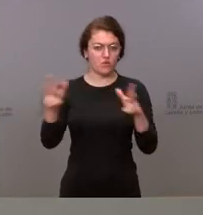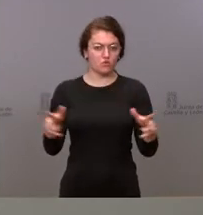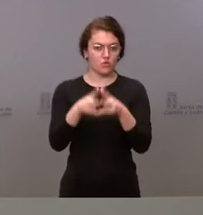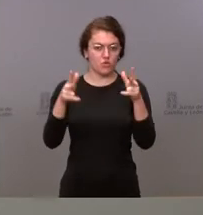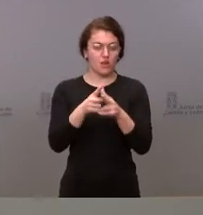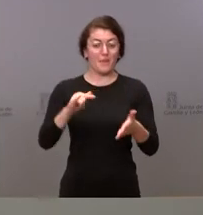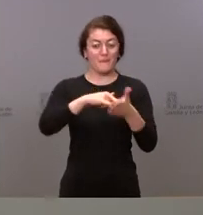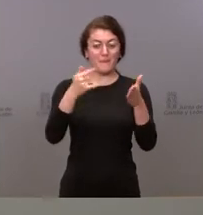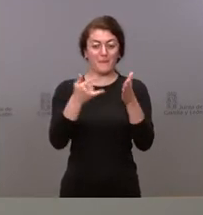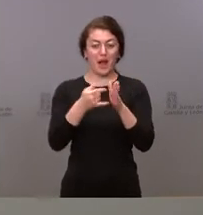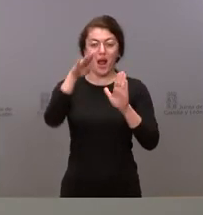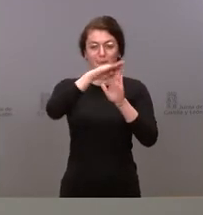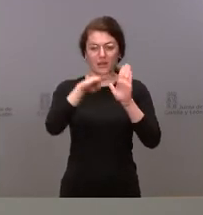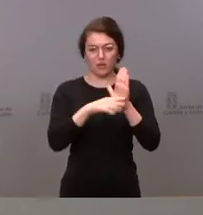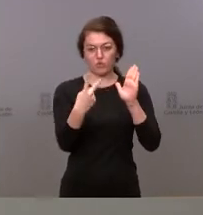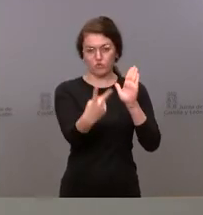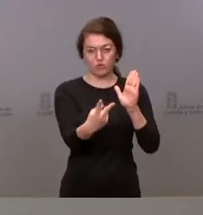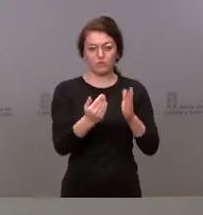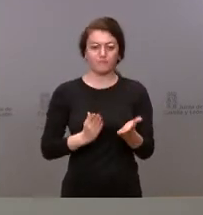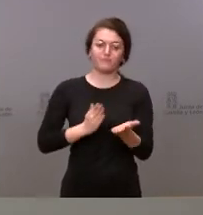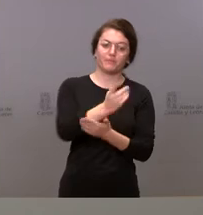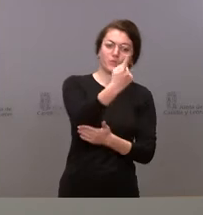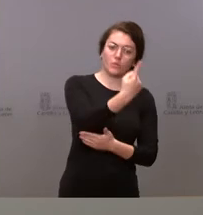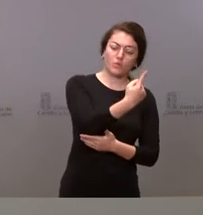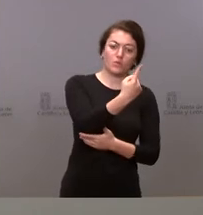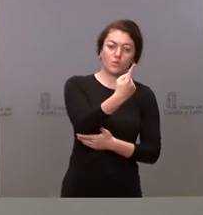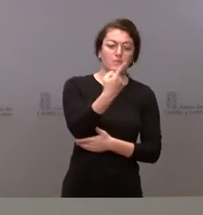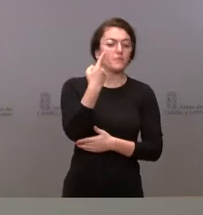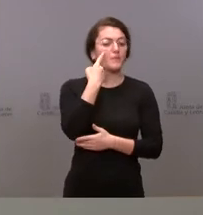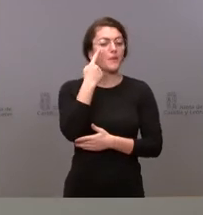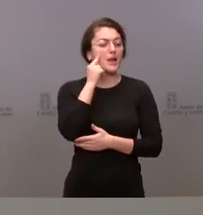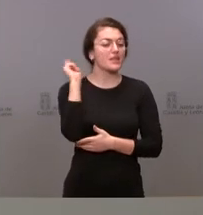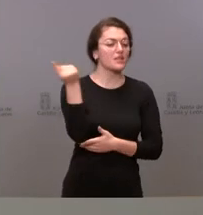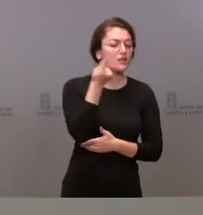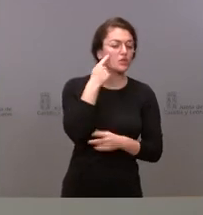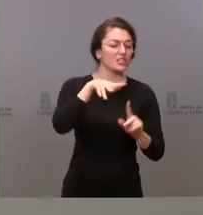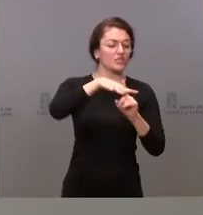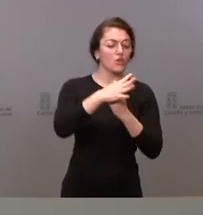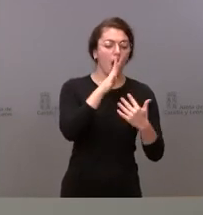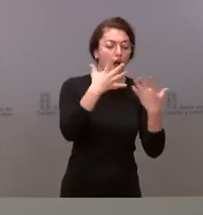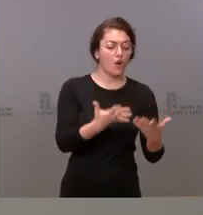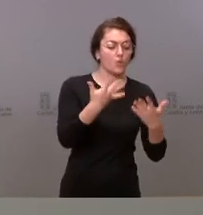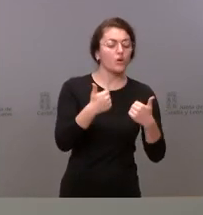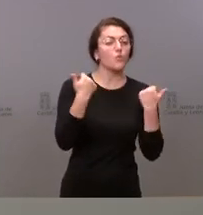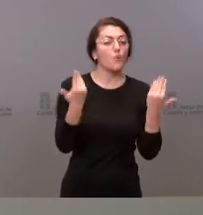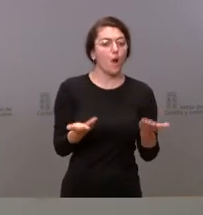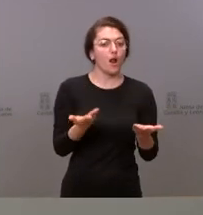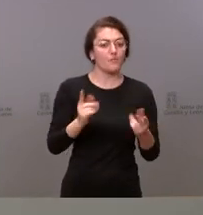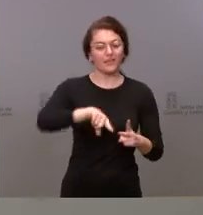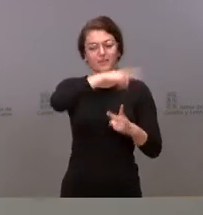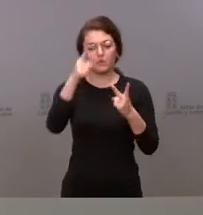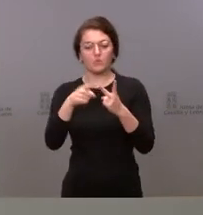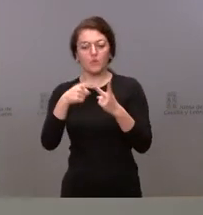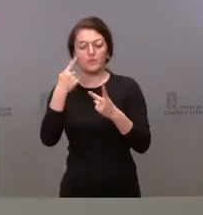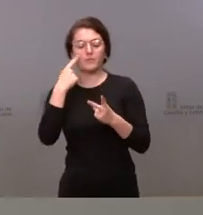dos apartados. Por un lado es el diagnóstico de la situación actual y, por otro lado, esa planificación estratégica.